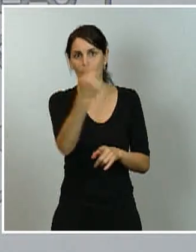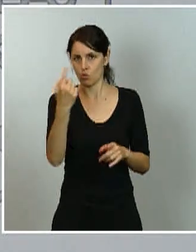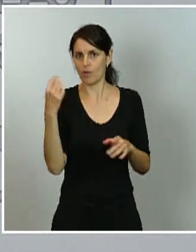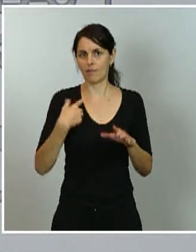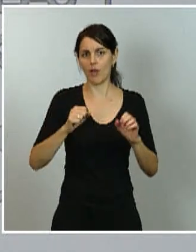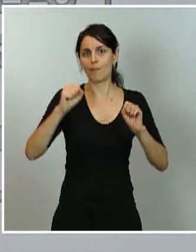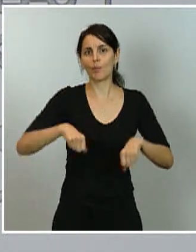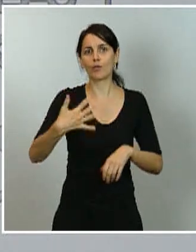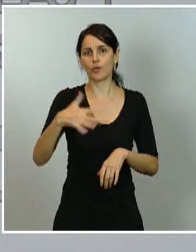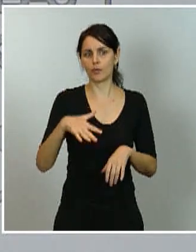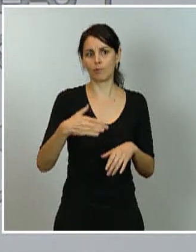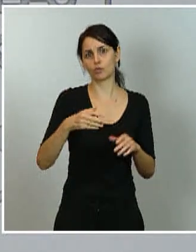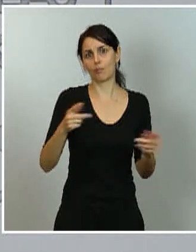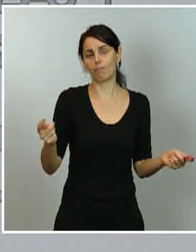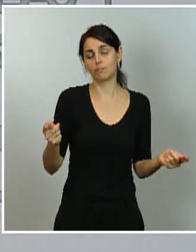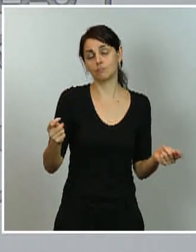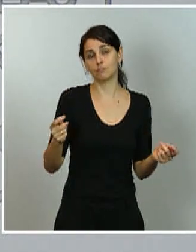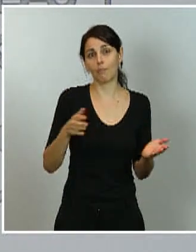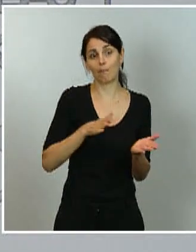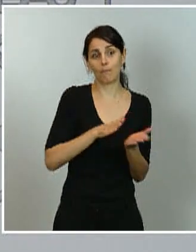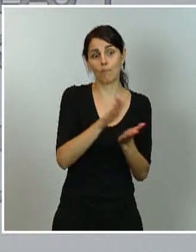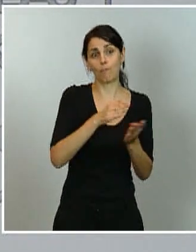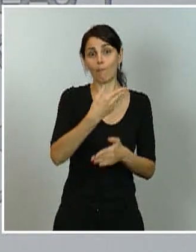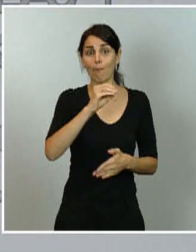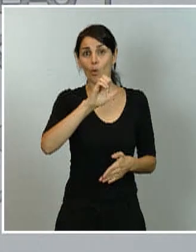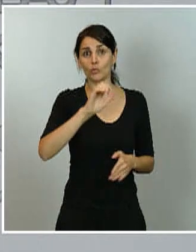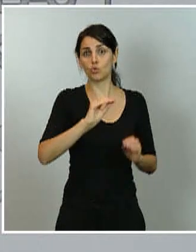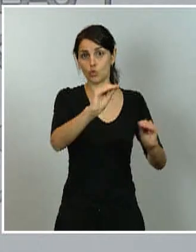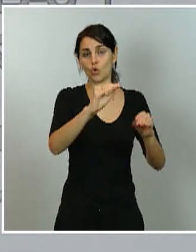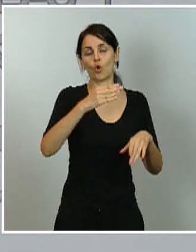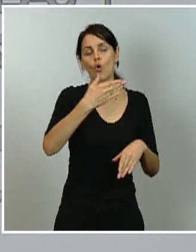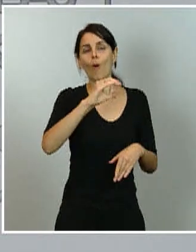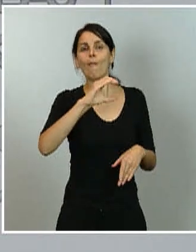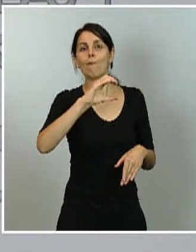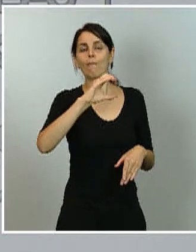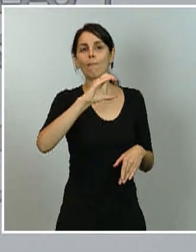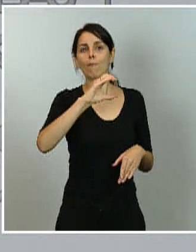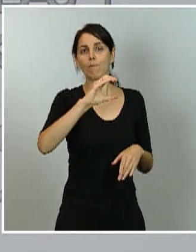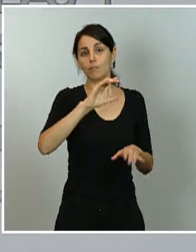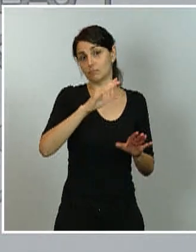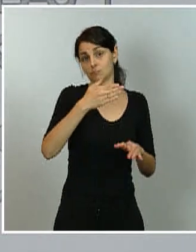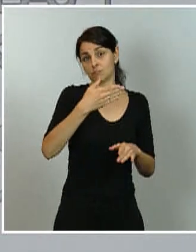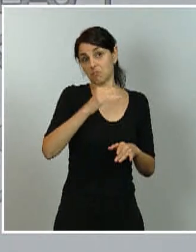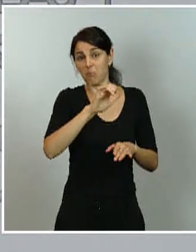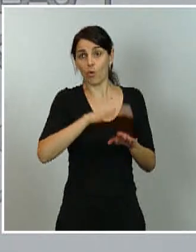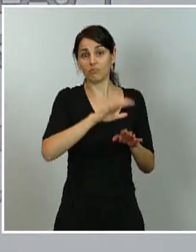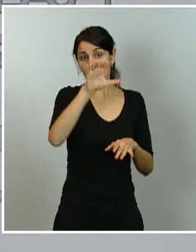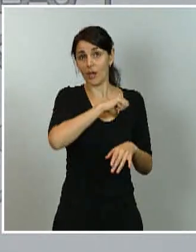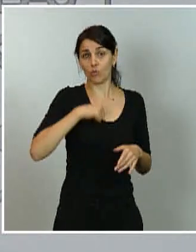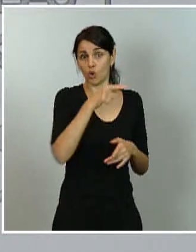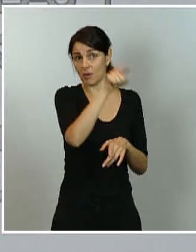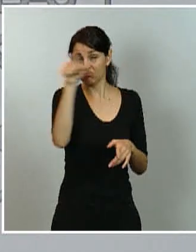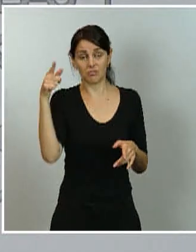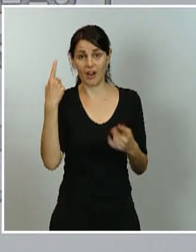Madrid presentaba y presenta una situación muy especial. Madrid tiene unas características que no presentan otras comunidades autónomas